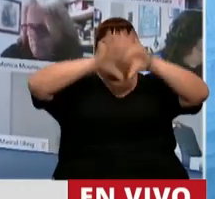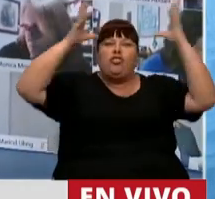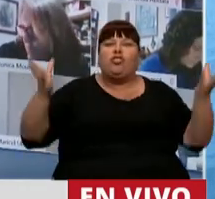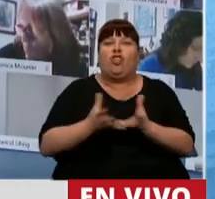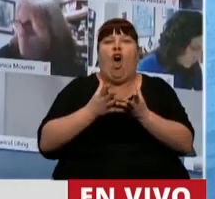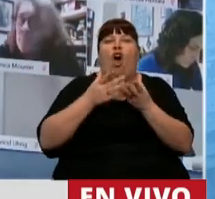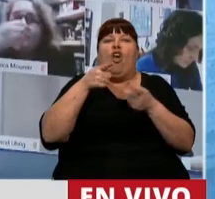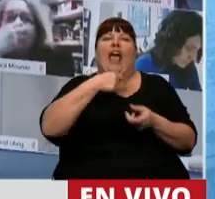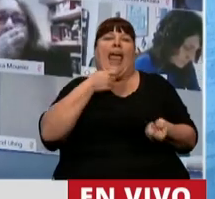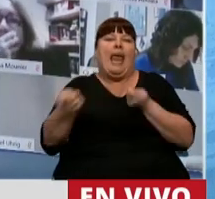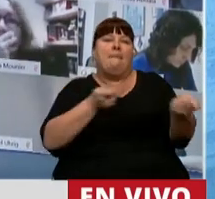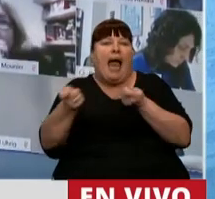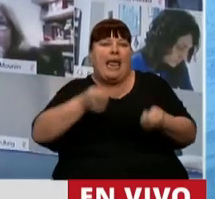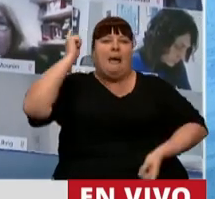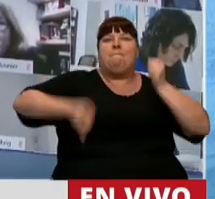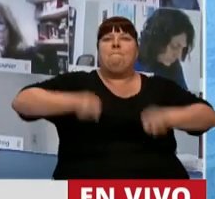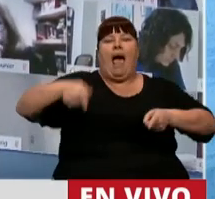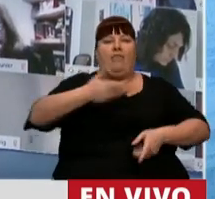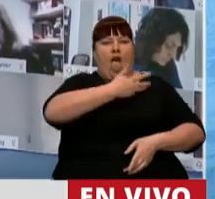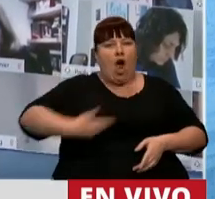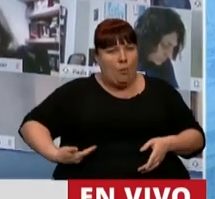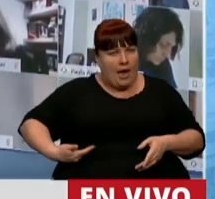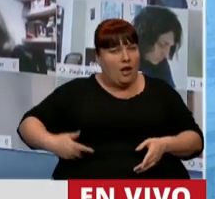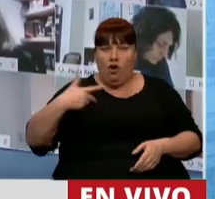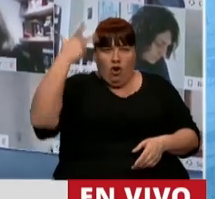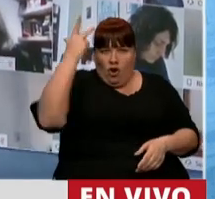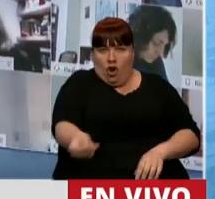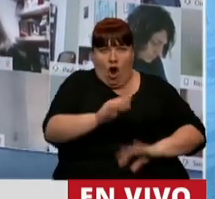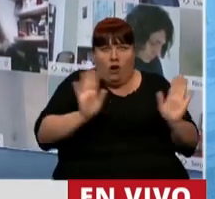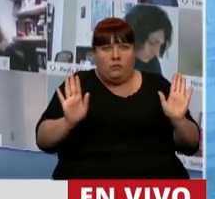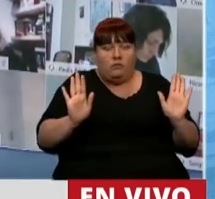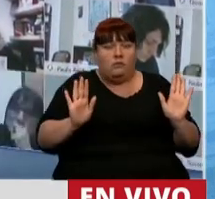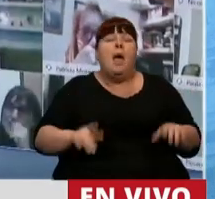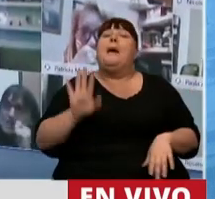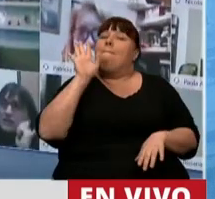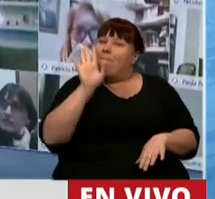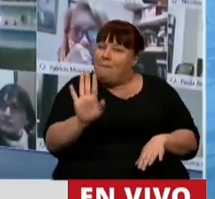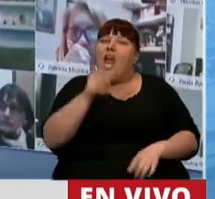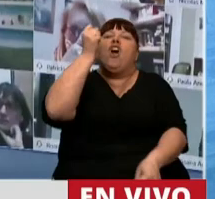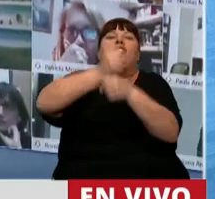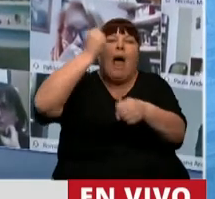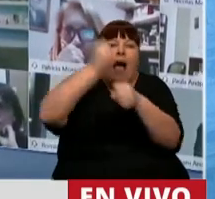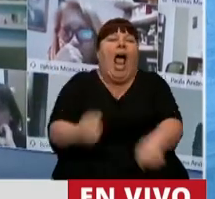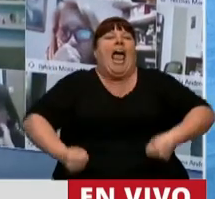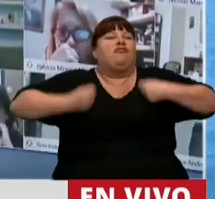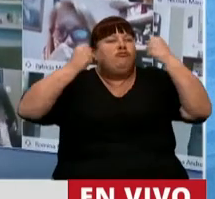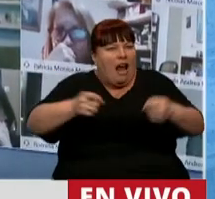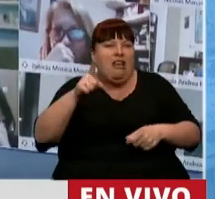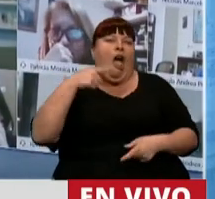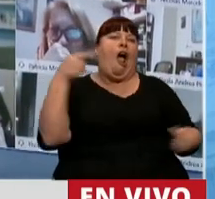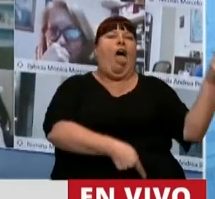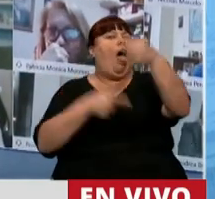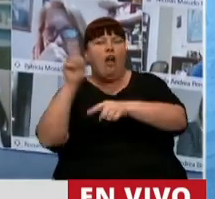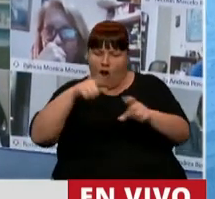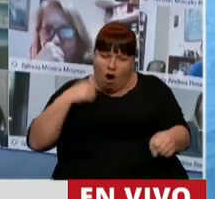todo lo que quieran hacer e imponer en este gobierno. No lo vamos a permitir, pero con trabajo, con esfuerzo, no tirando